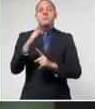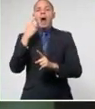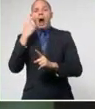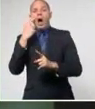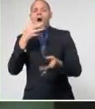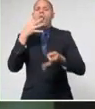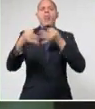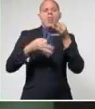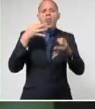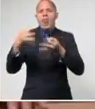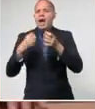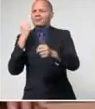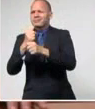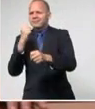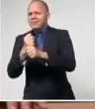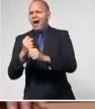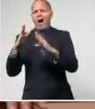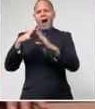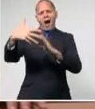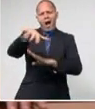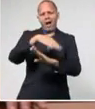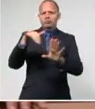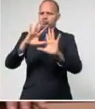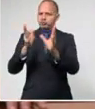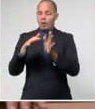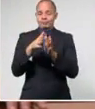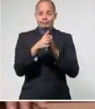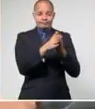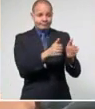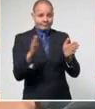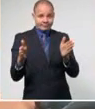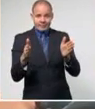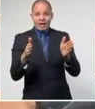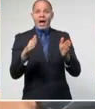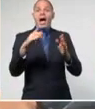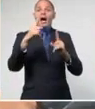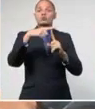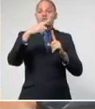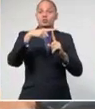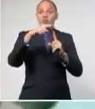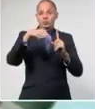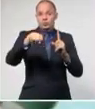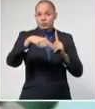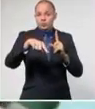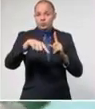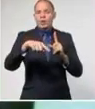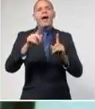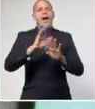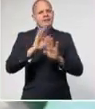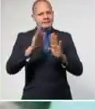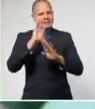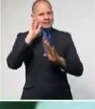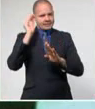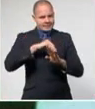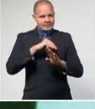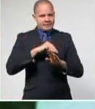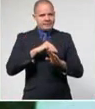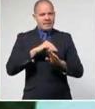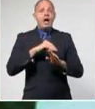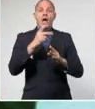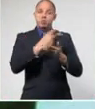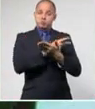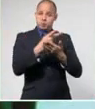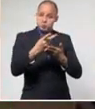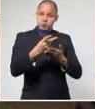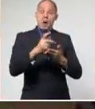los barrios, en los centros de trabajo. Las Tunas, por su parte, continúa su recuperación luego de transitar durante 15 días por la primera fase,